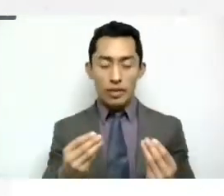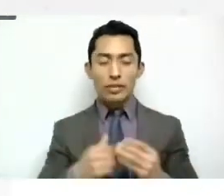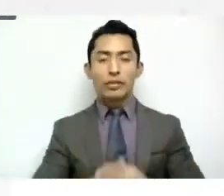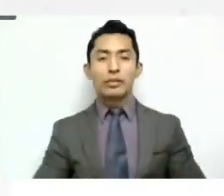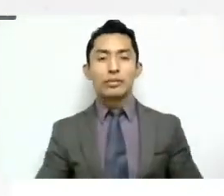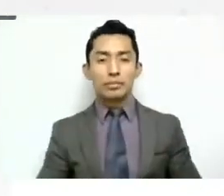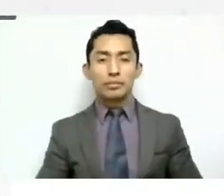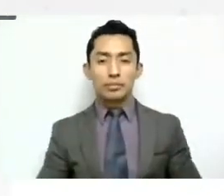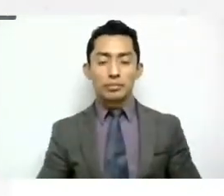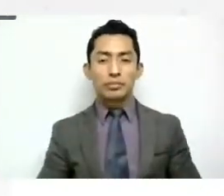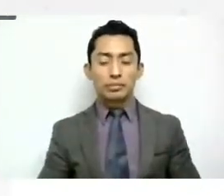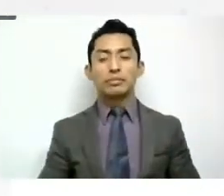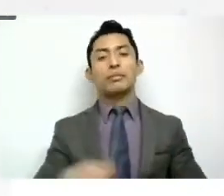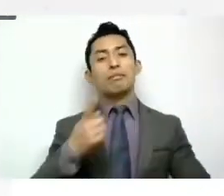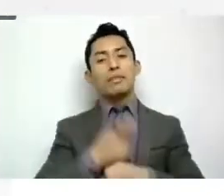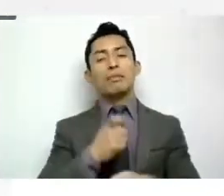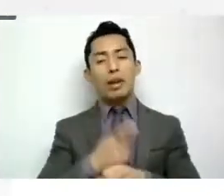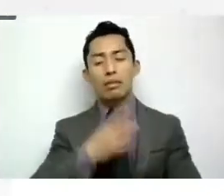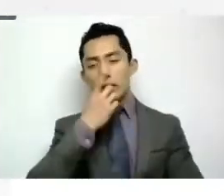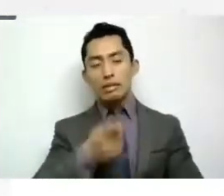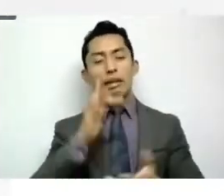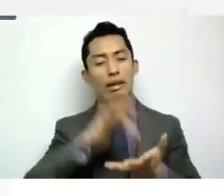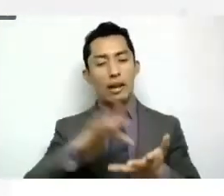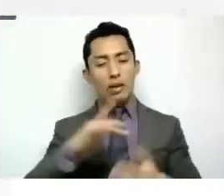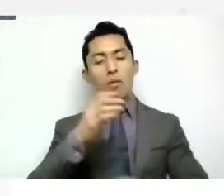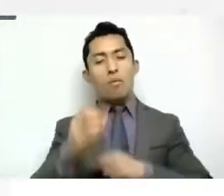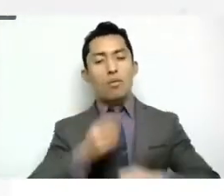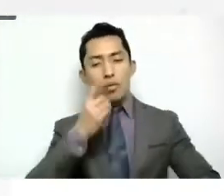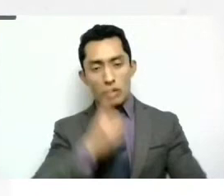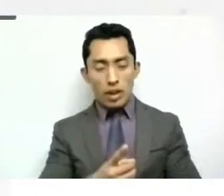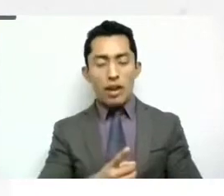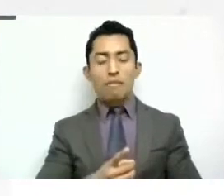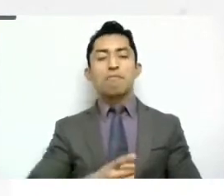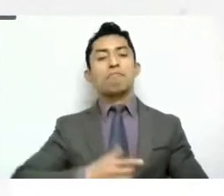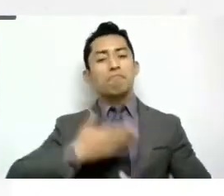Primero que nada muchas gracias por darme esta oportunidad de poder